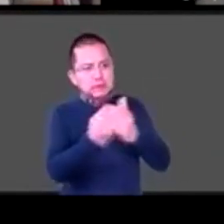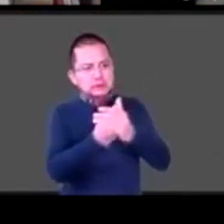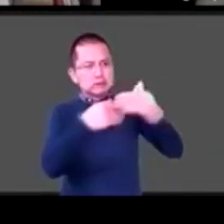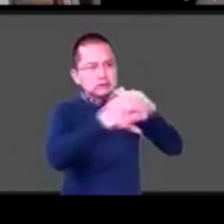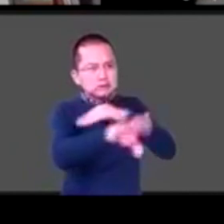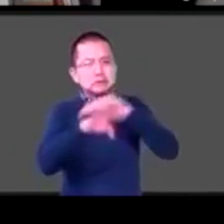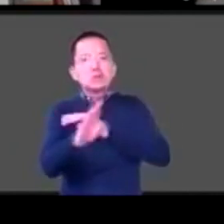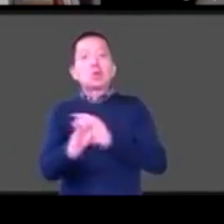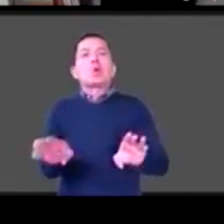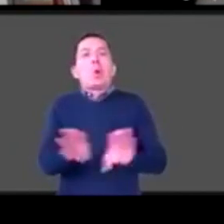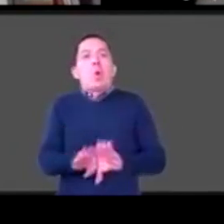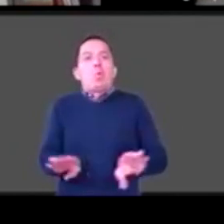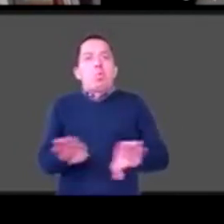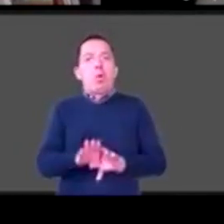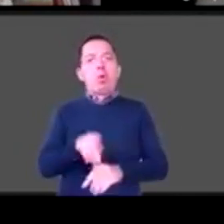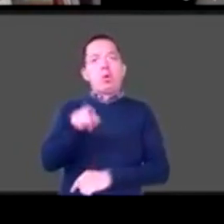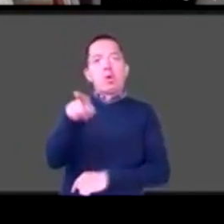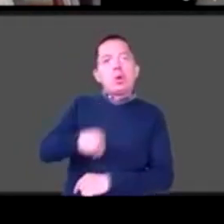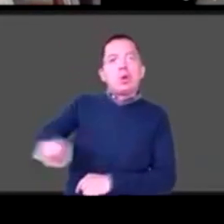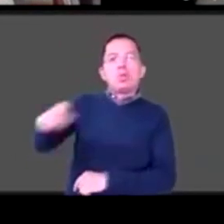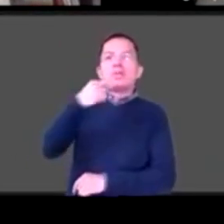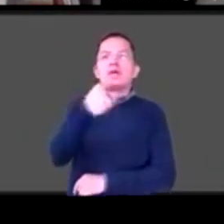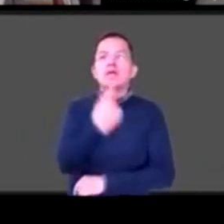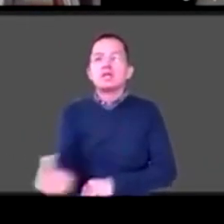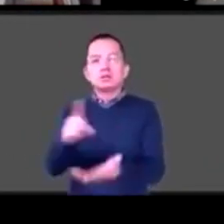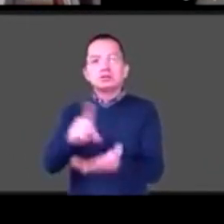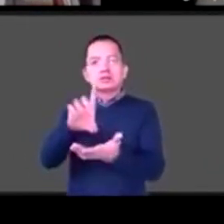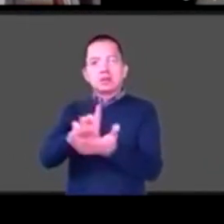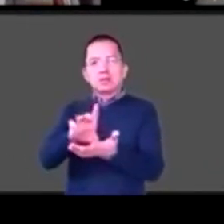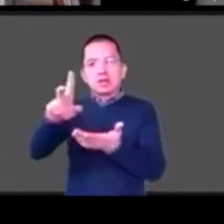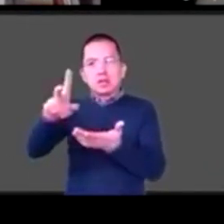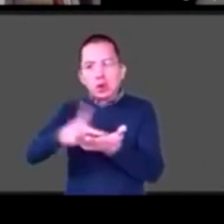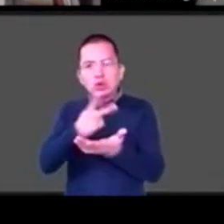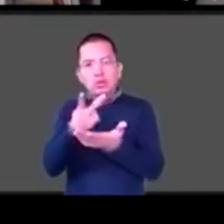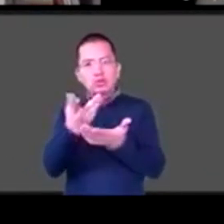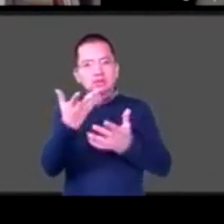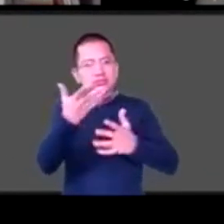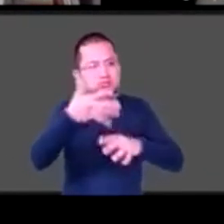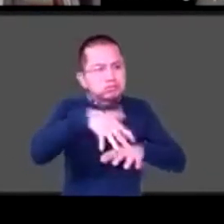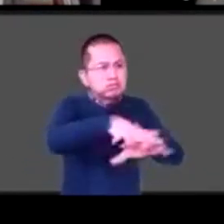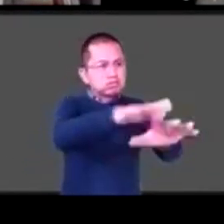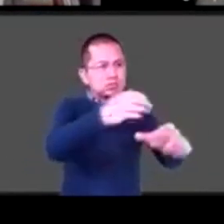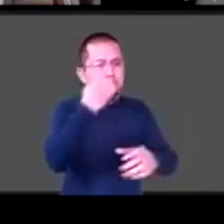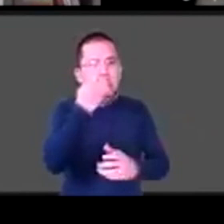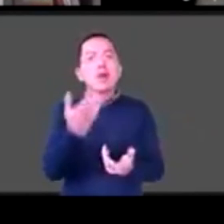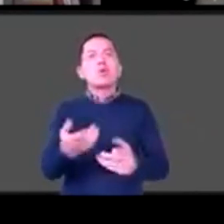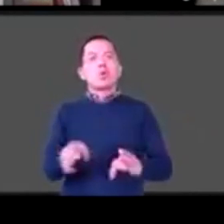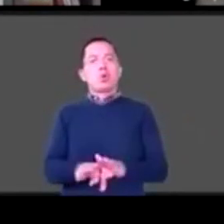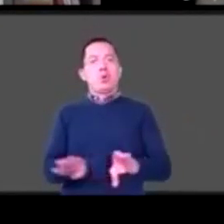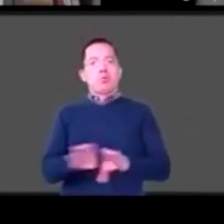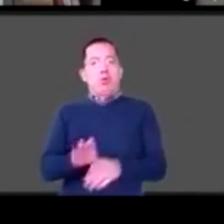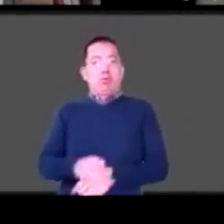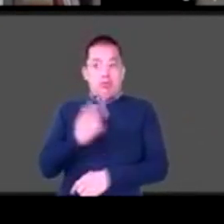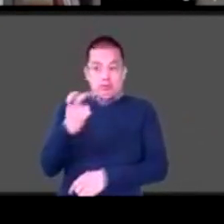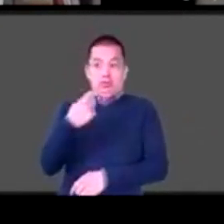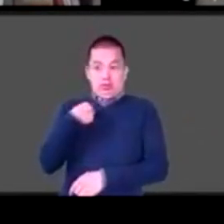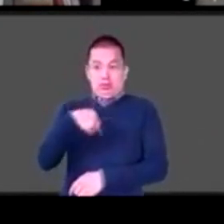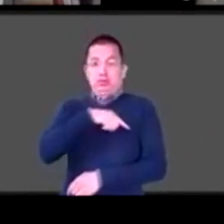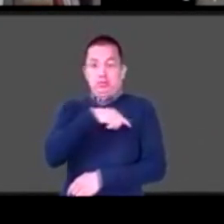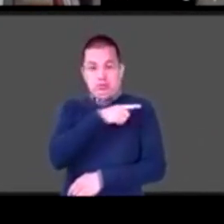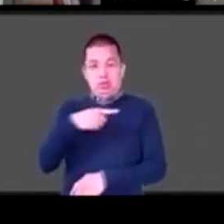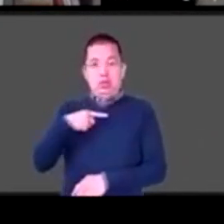a integrar, reintegrar a la escuela y todo eso? Entonces, hay un planteamiento que también yo pondría ahí, ¿no? Que tendremos que pensarnos, ¿no?